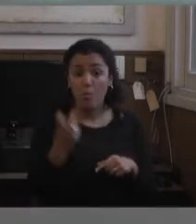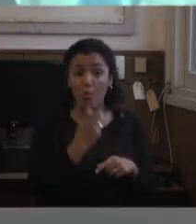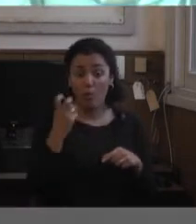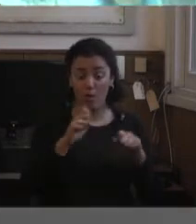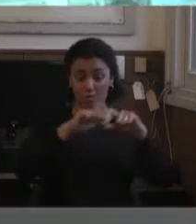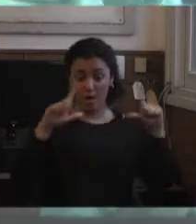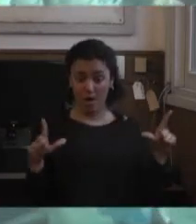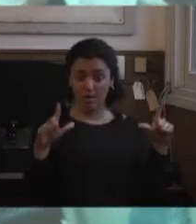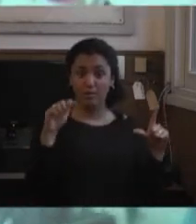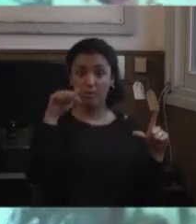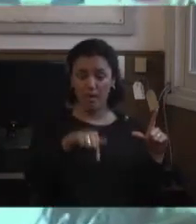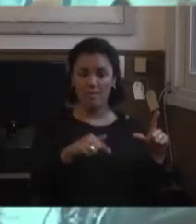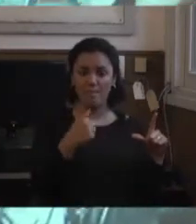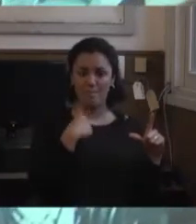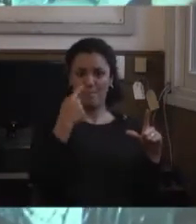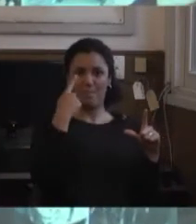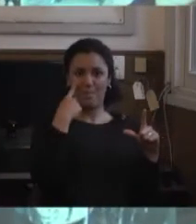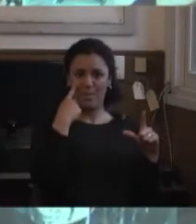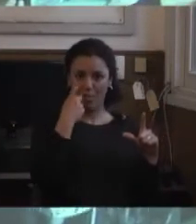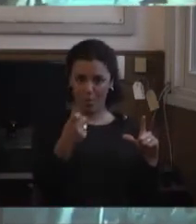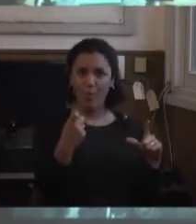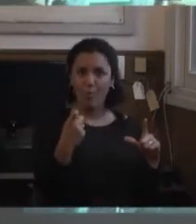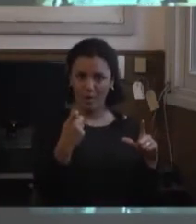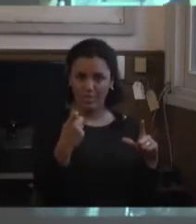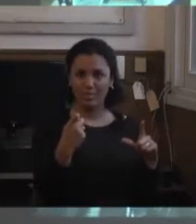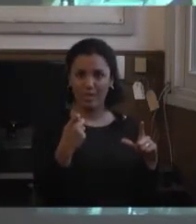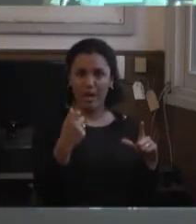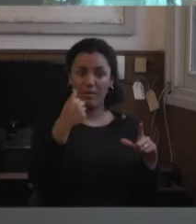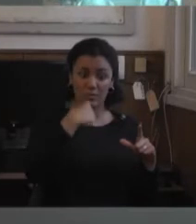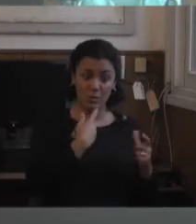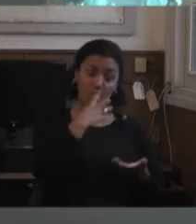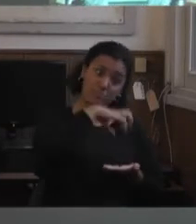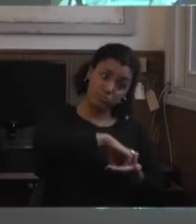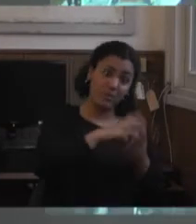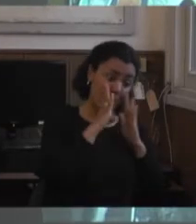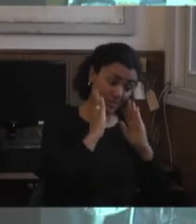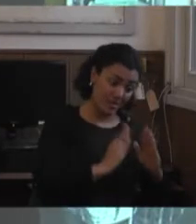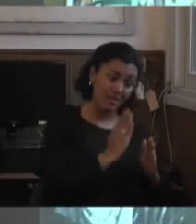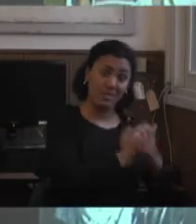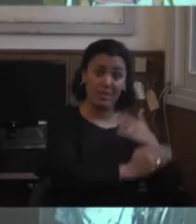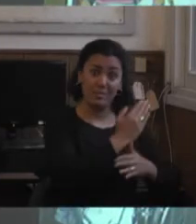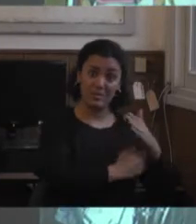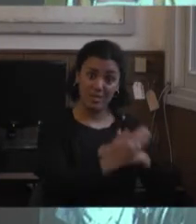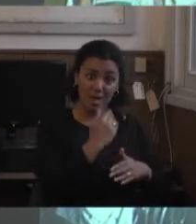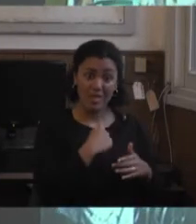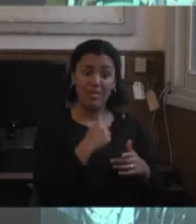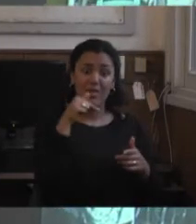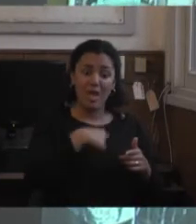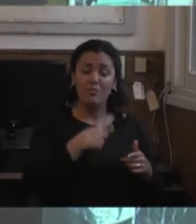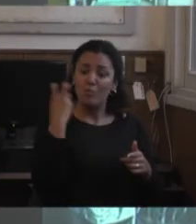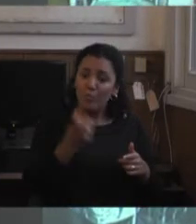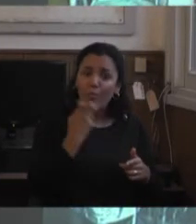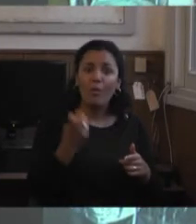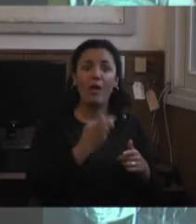posiciono con la afortunada imposibilidad de ser especialista en el trabajo en discapacidad porque ahí traté de buscar fotos